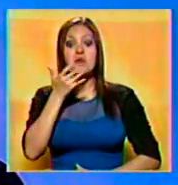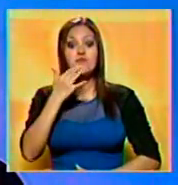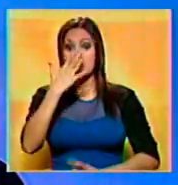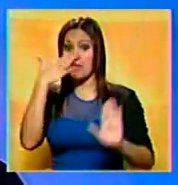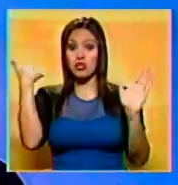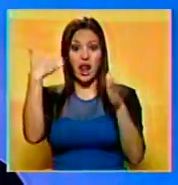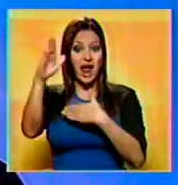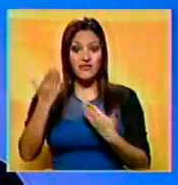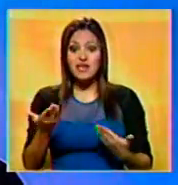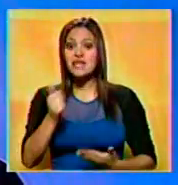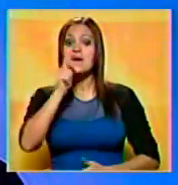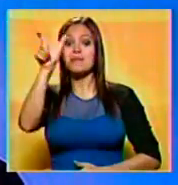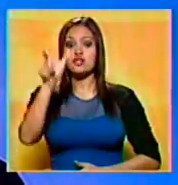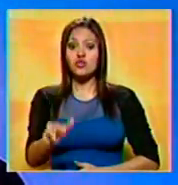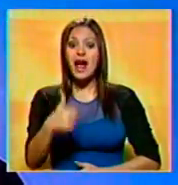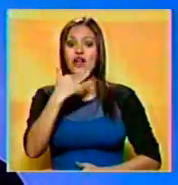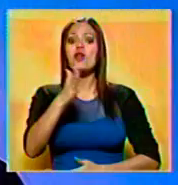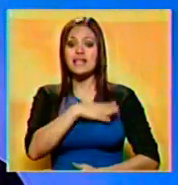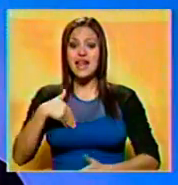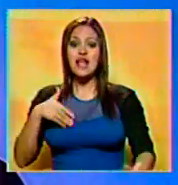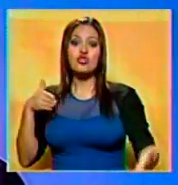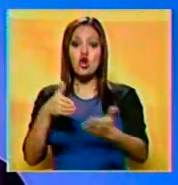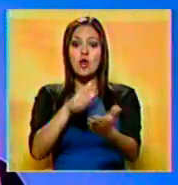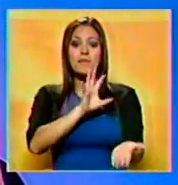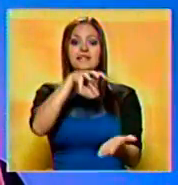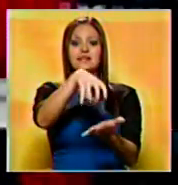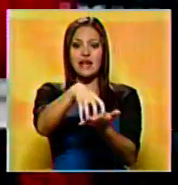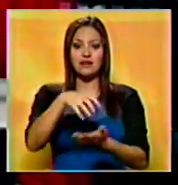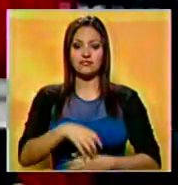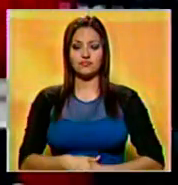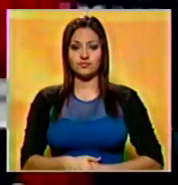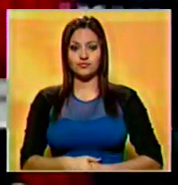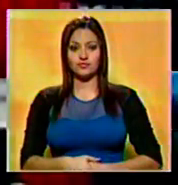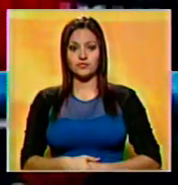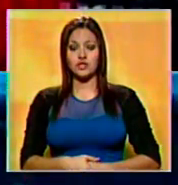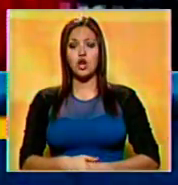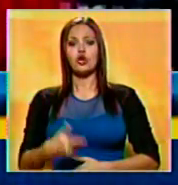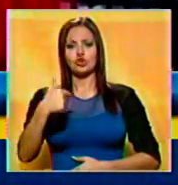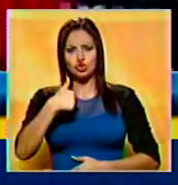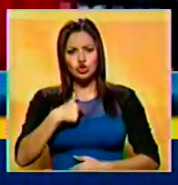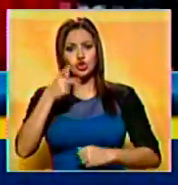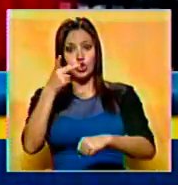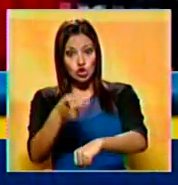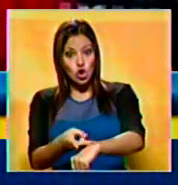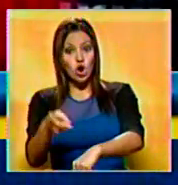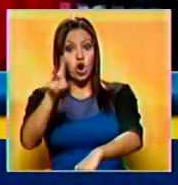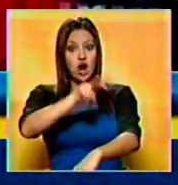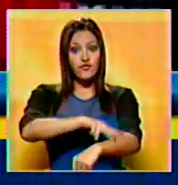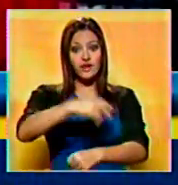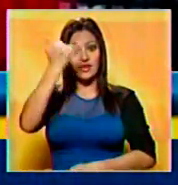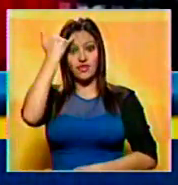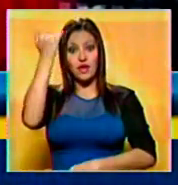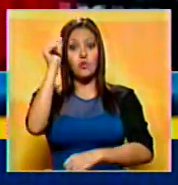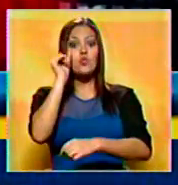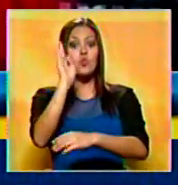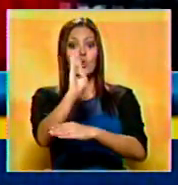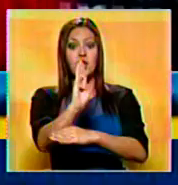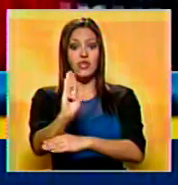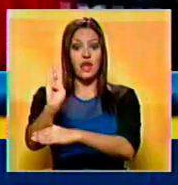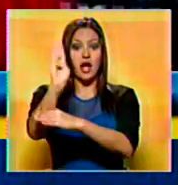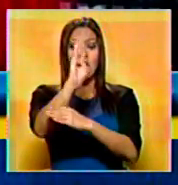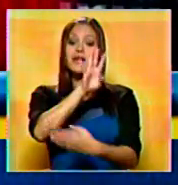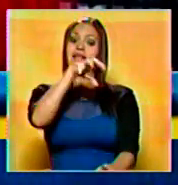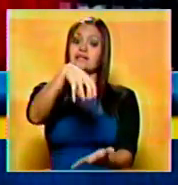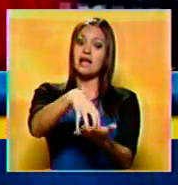por vida a quien esté detrás de intentos de golpe de Estado. Voy a reforzar las medidas de protección del Estado por